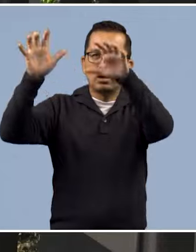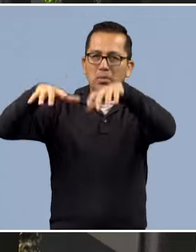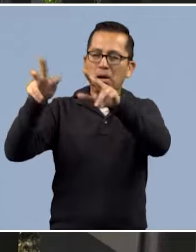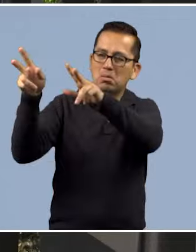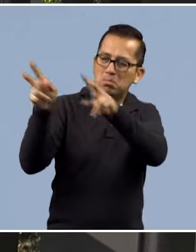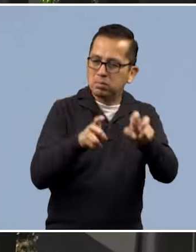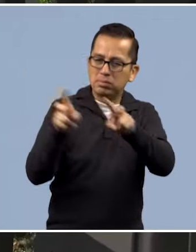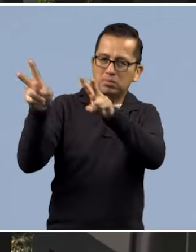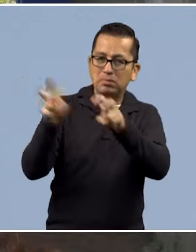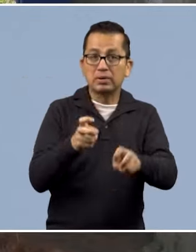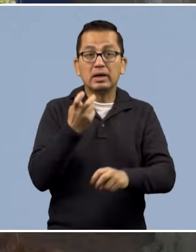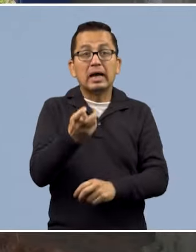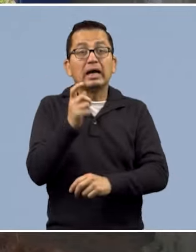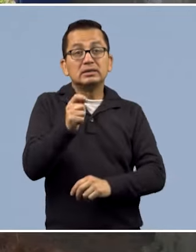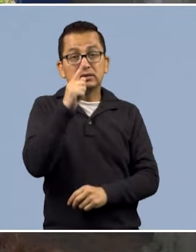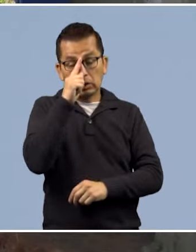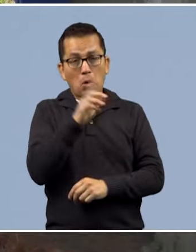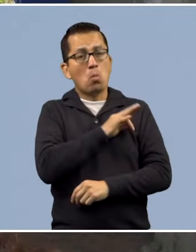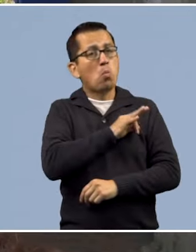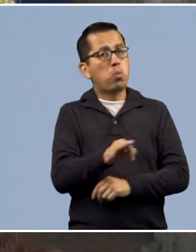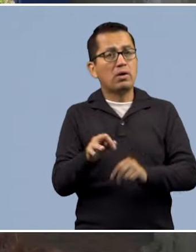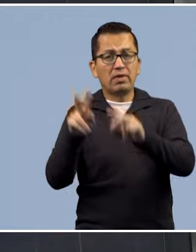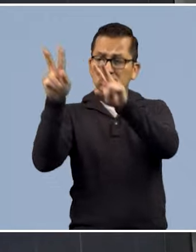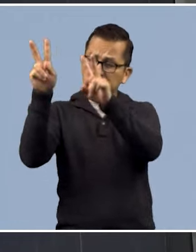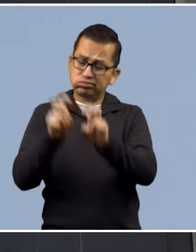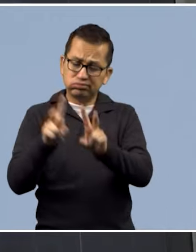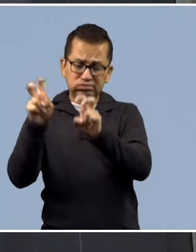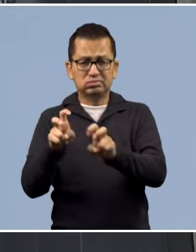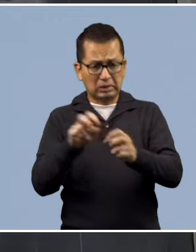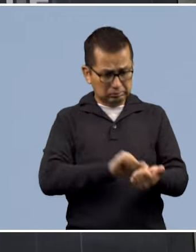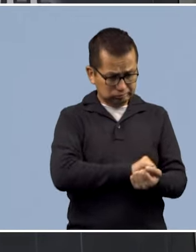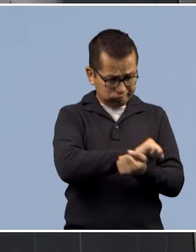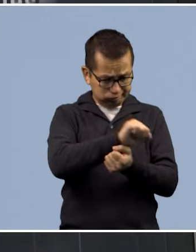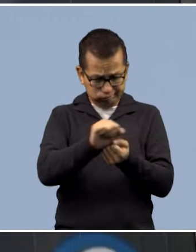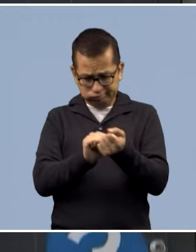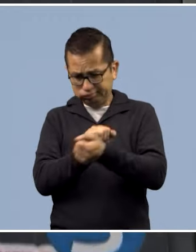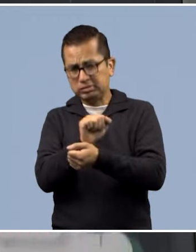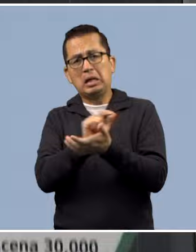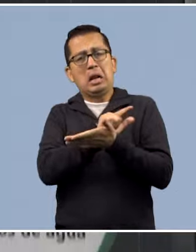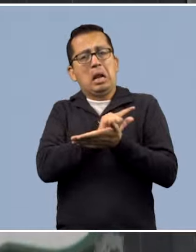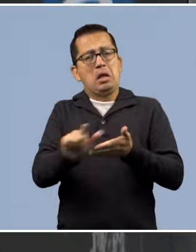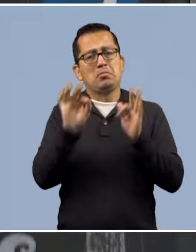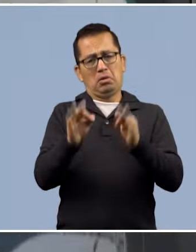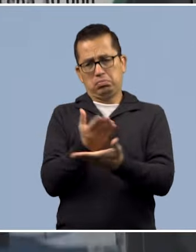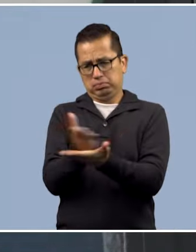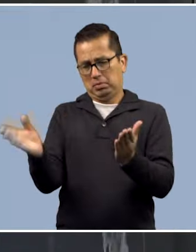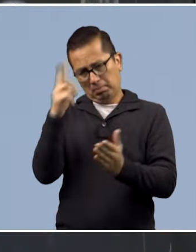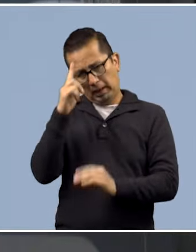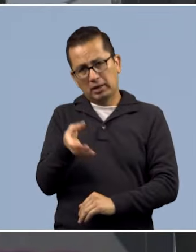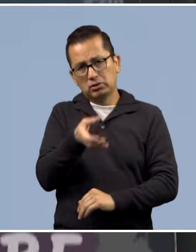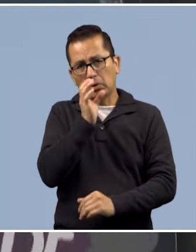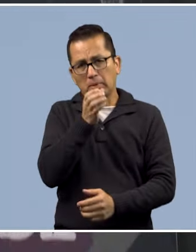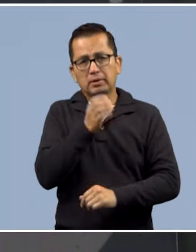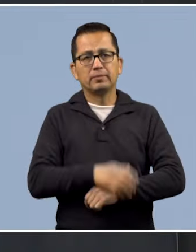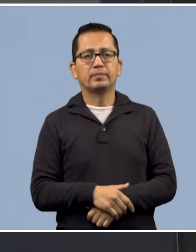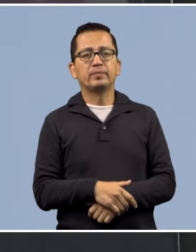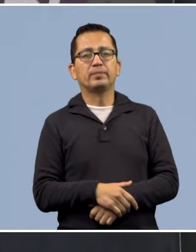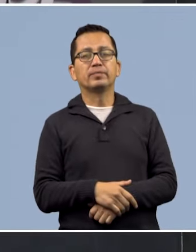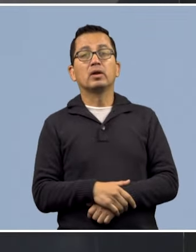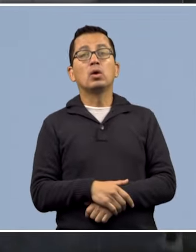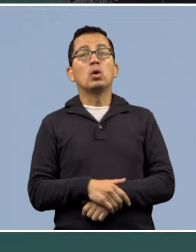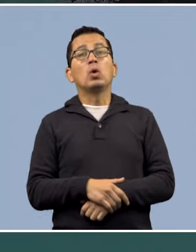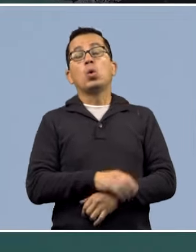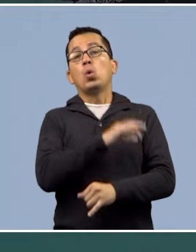de lluvia de la capital, tiene la capacidad de potabilizar el agua para su consumo. Por último, la recarga